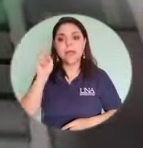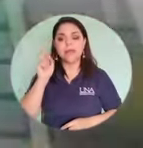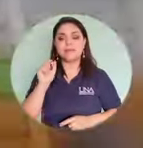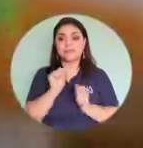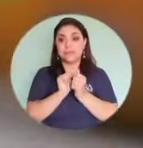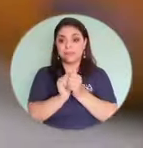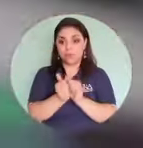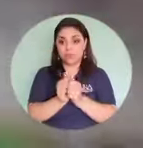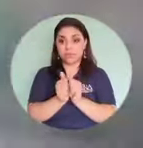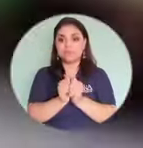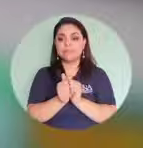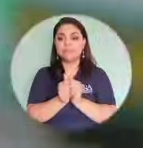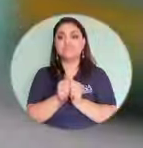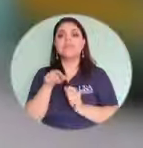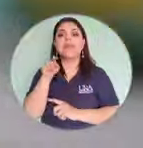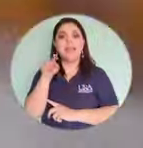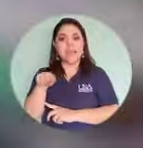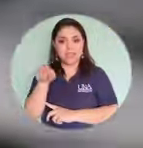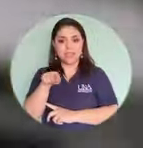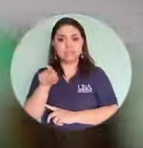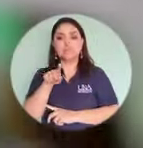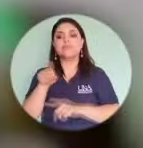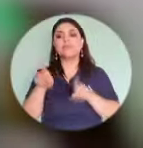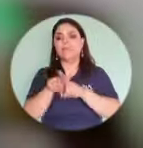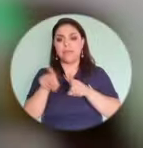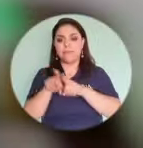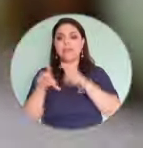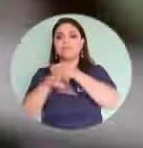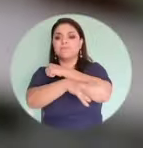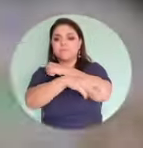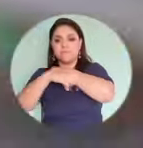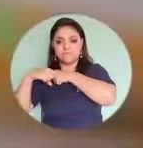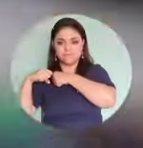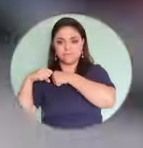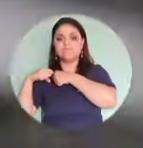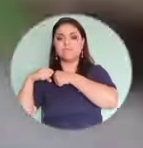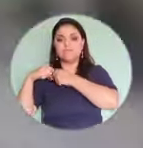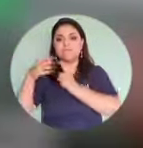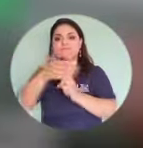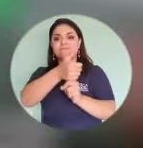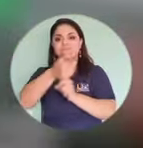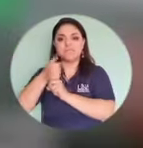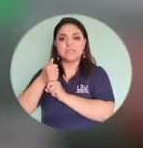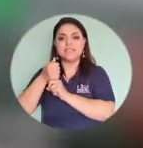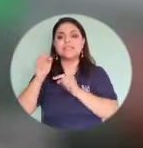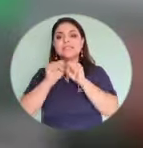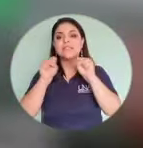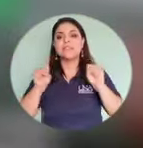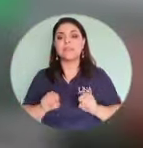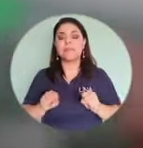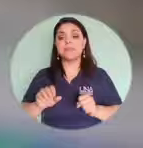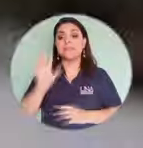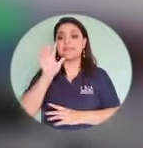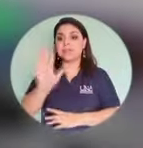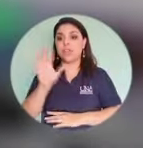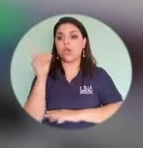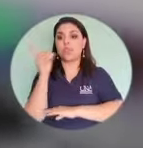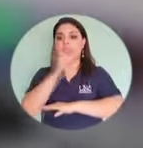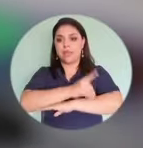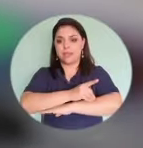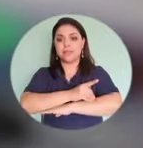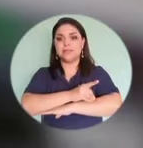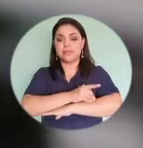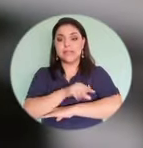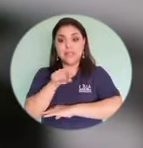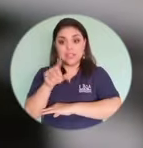deportiva, tuvieron un secuestro también de sus sistemas durante cinco días. Esto ocasionó que durante esos